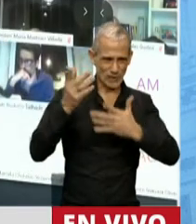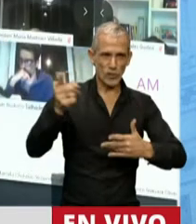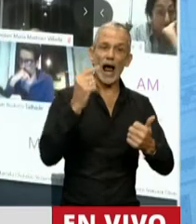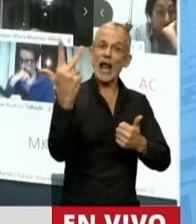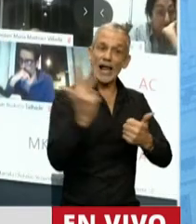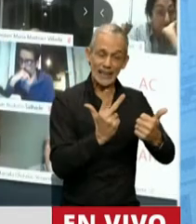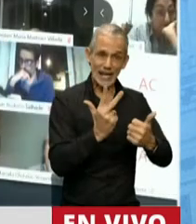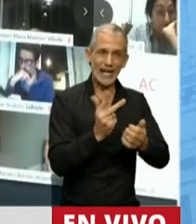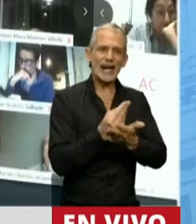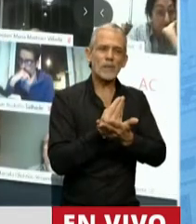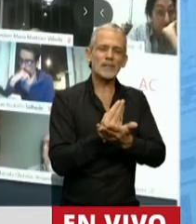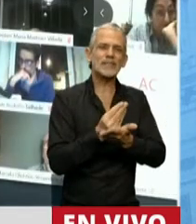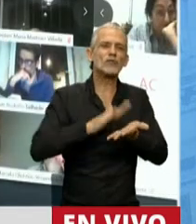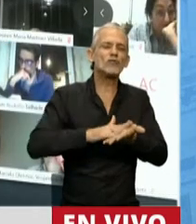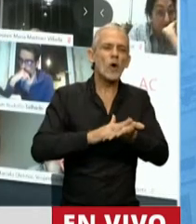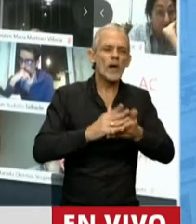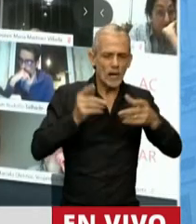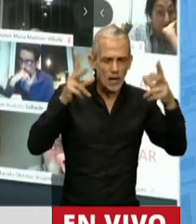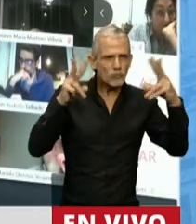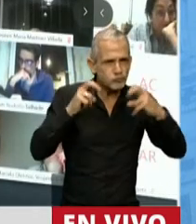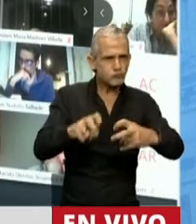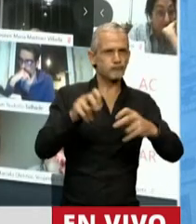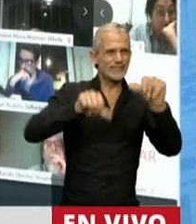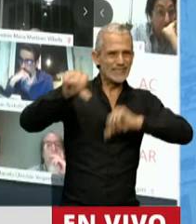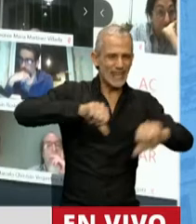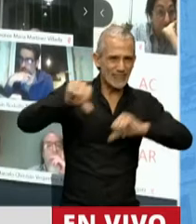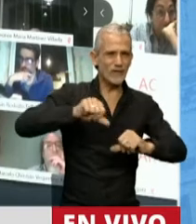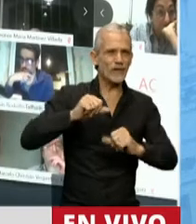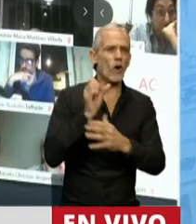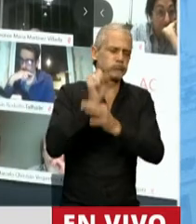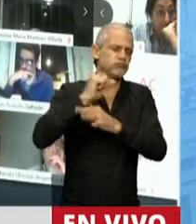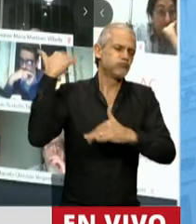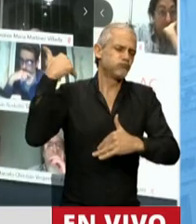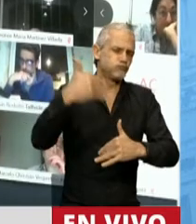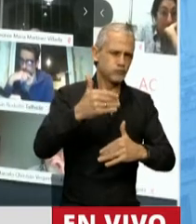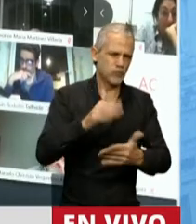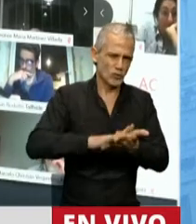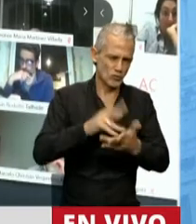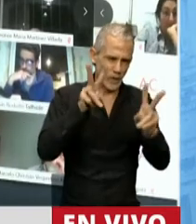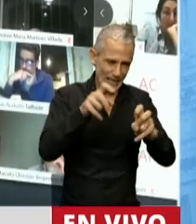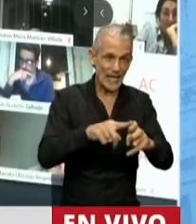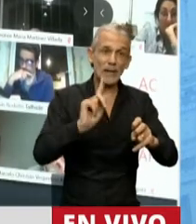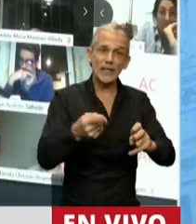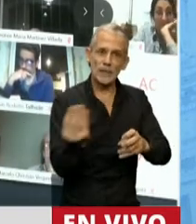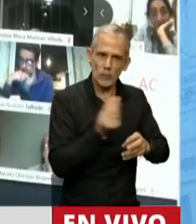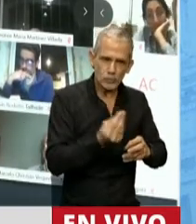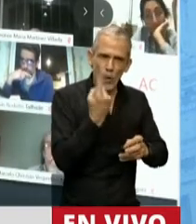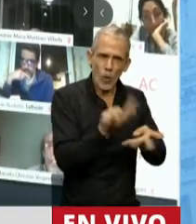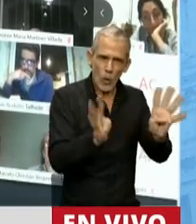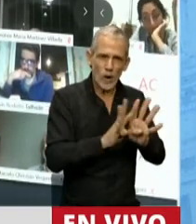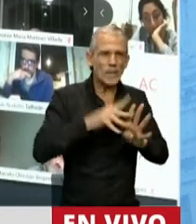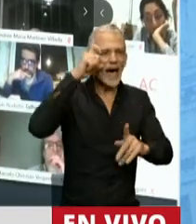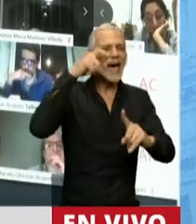tres representantes del sector académico y científico de reconocida trayectoria en la materia, y un representante de los